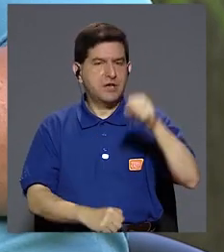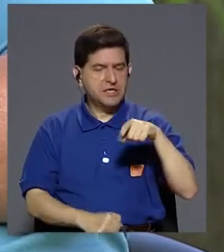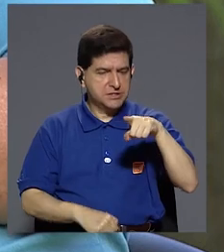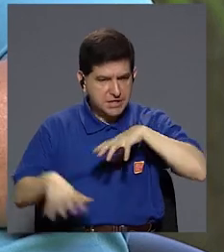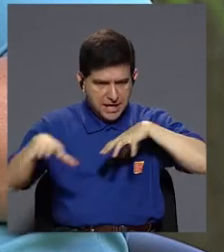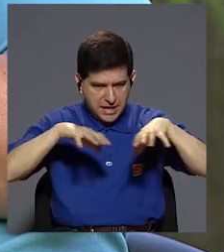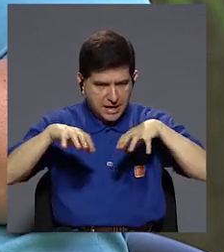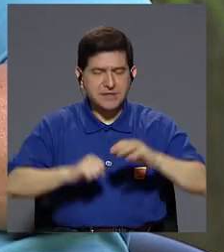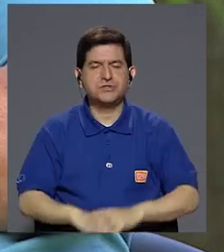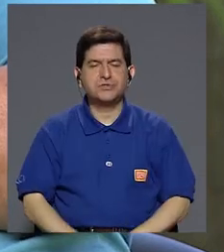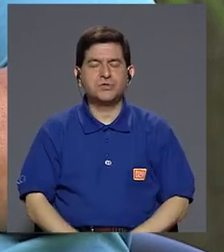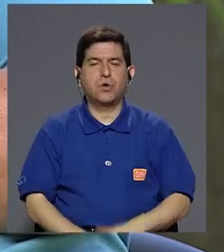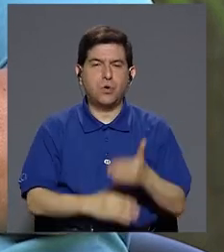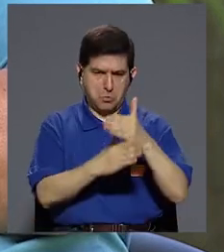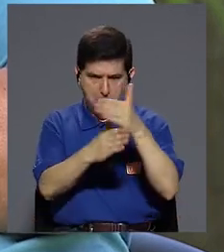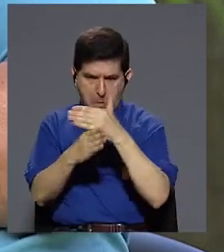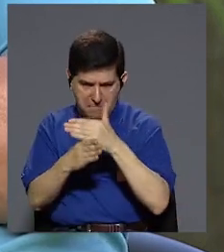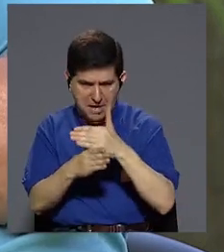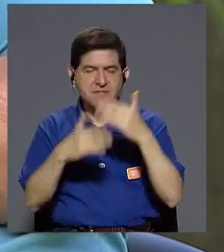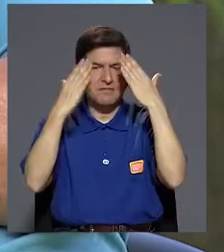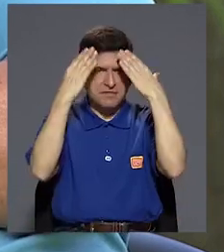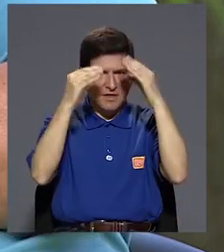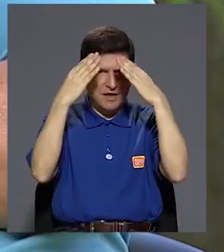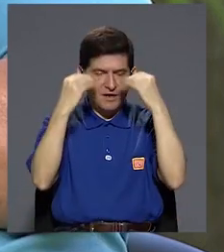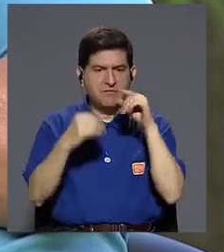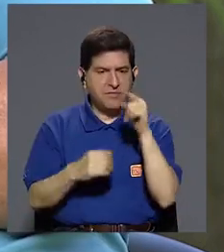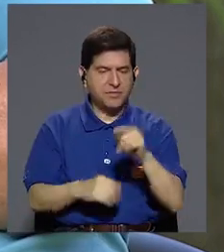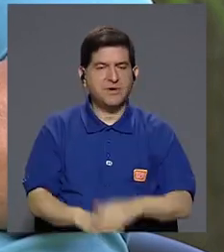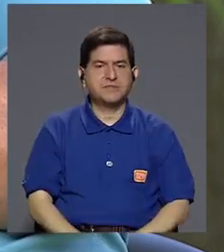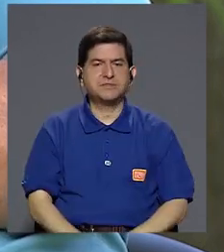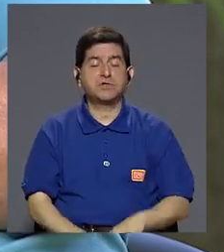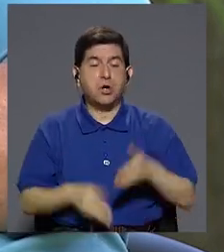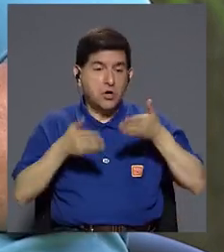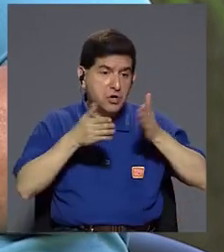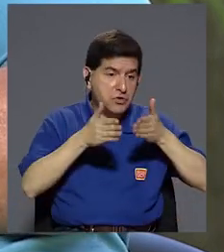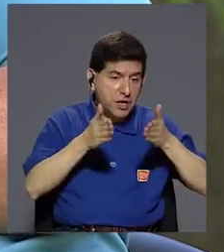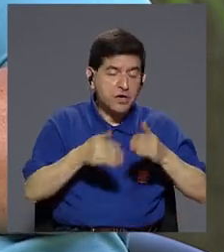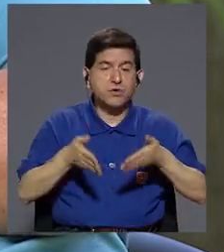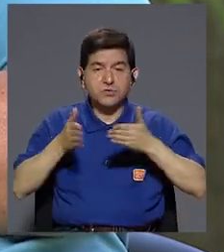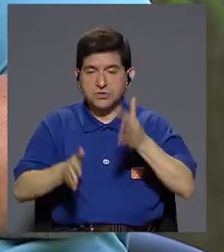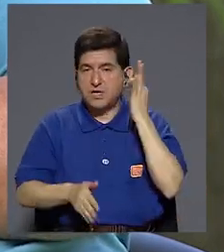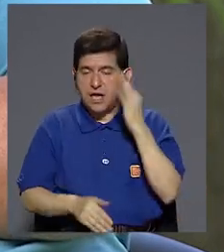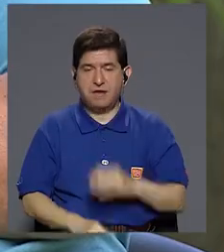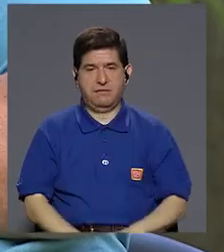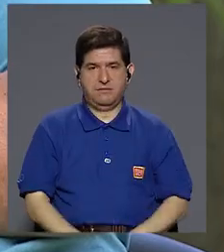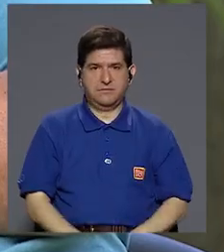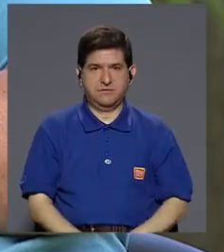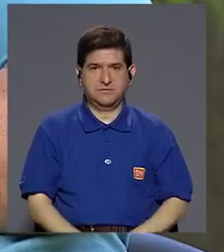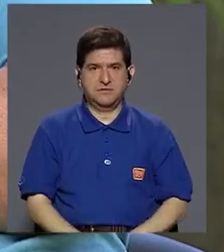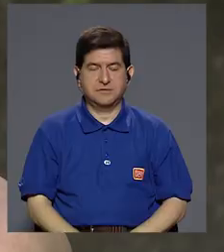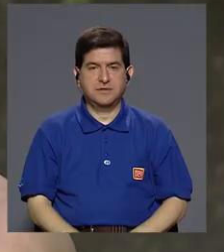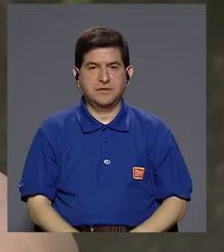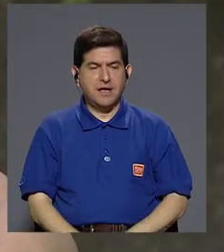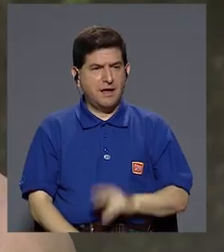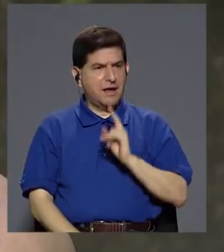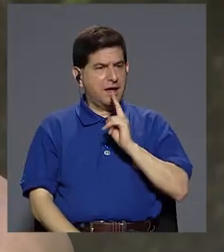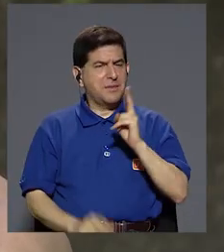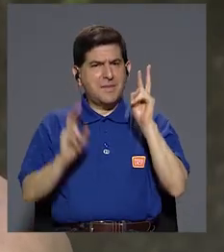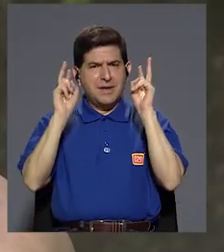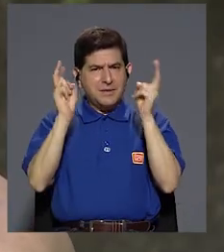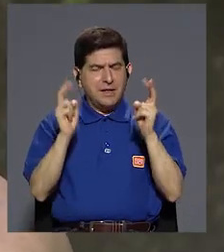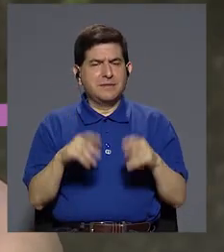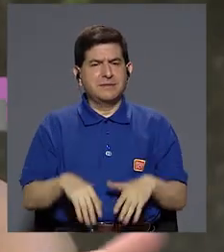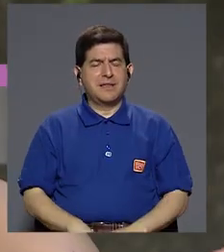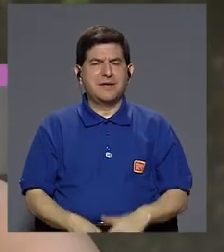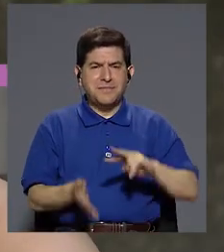con lo que hacen, con lo que comparten, con la información que están compartiendo sus hijos y sus hijas. Andrés, realmente es